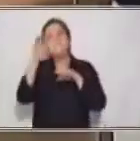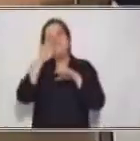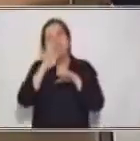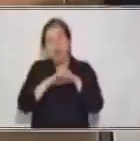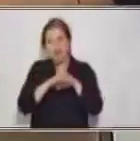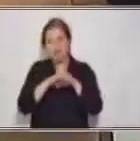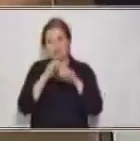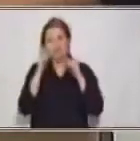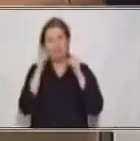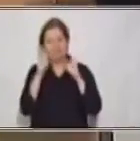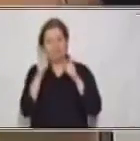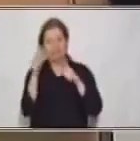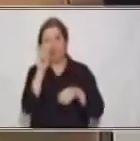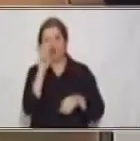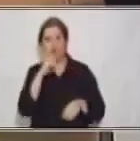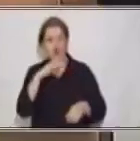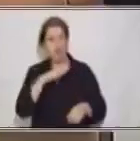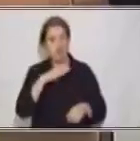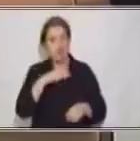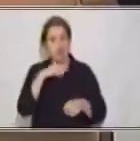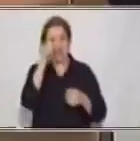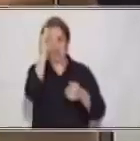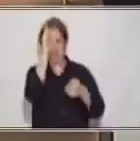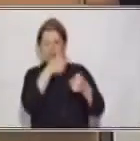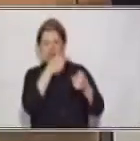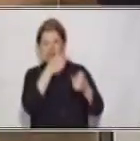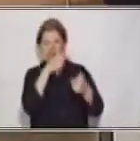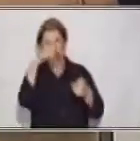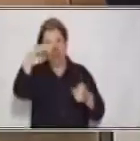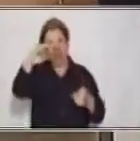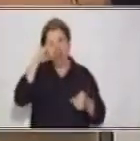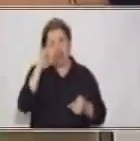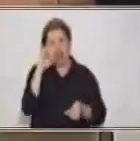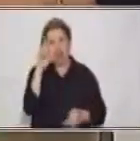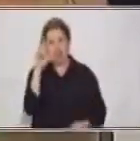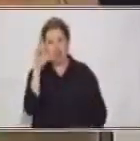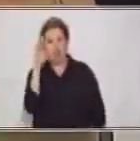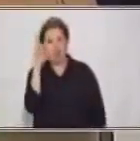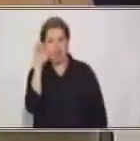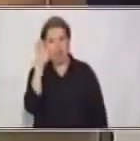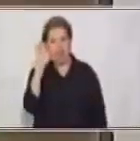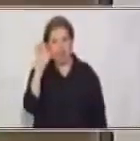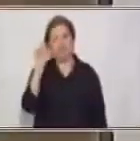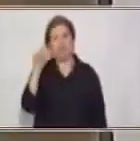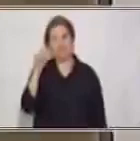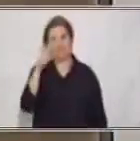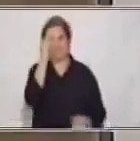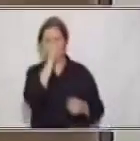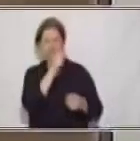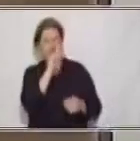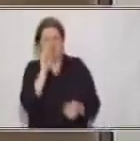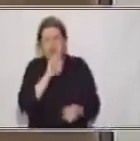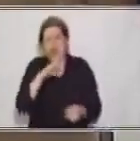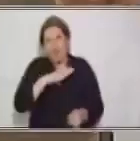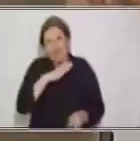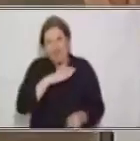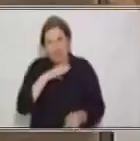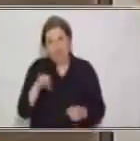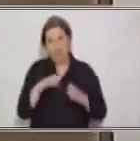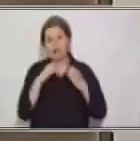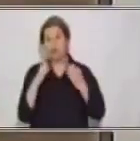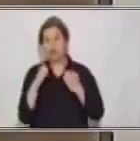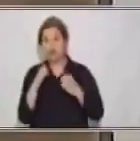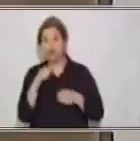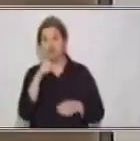tilde, o sea, acento ortográfico, ¿verdad? Porque en este caso, esta palabra más me está indicando una conjunción adversativa.